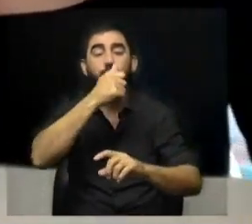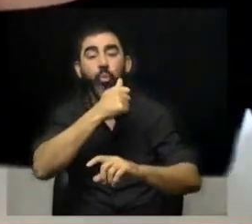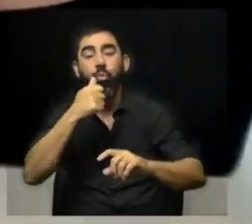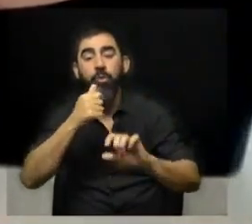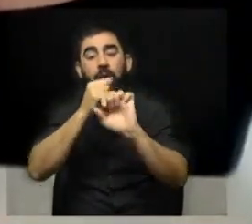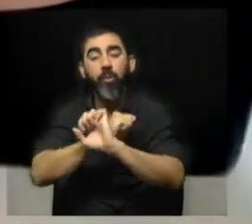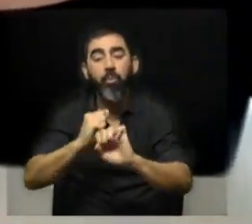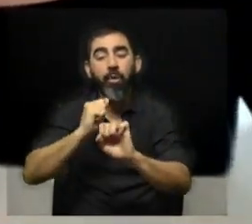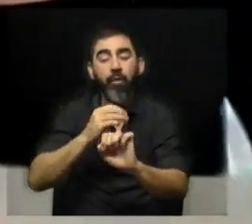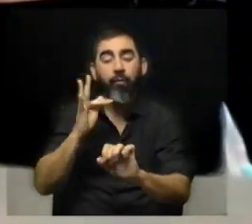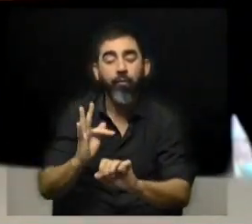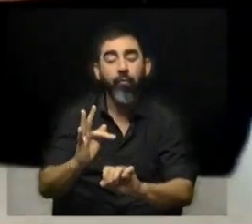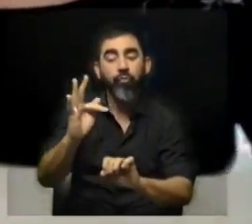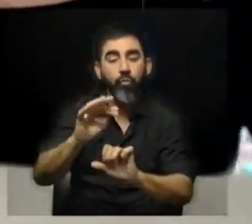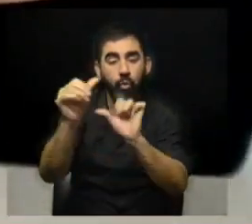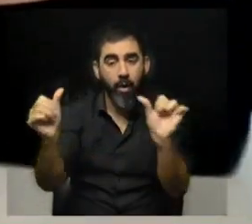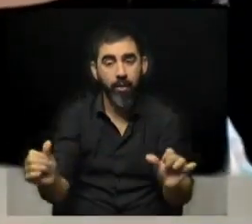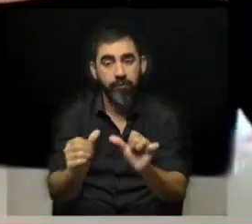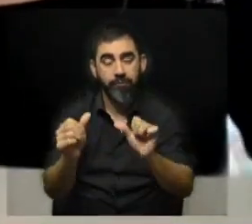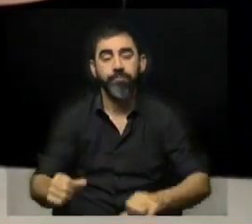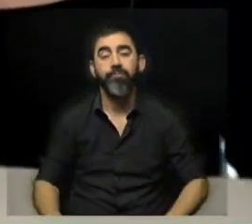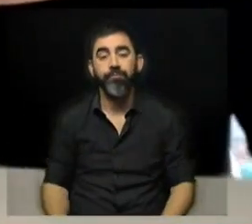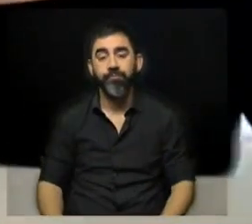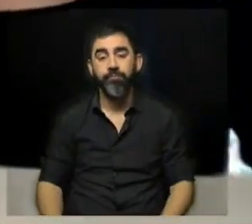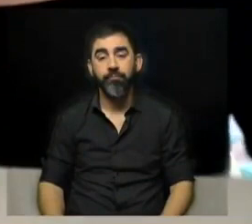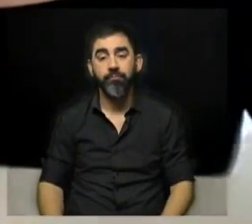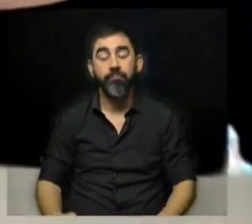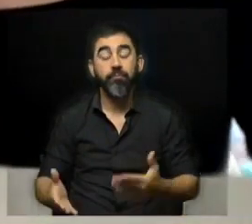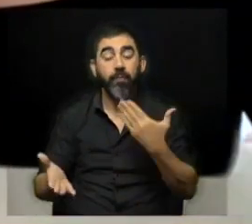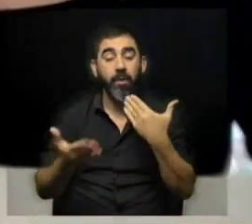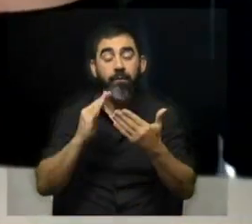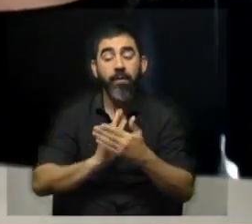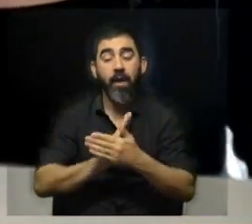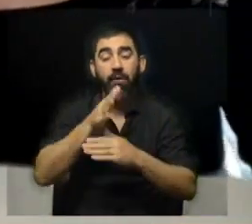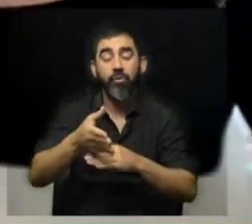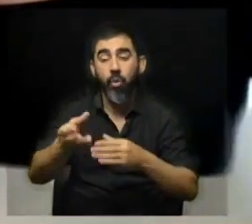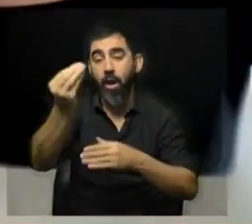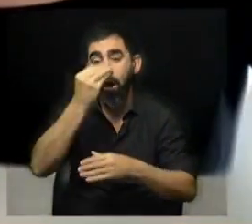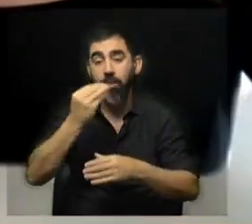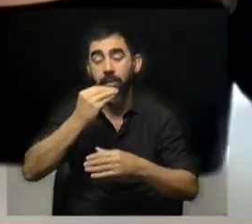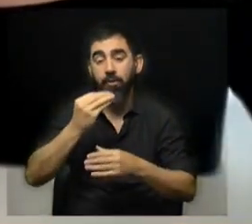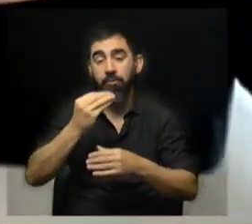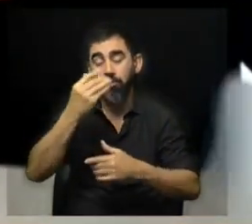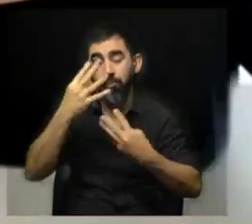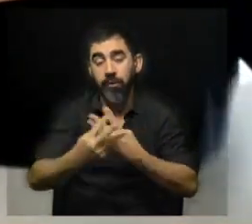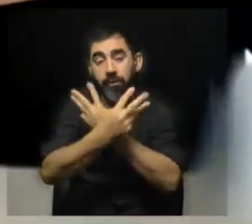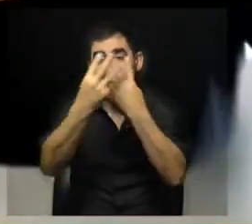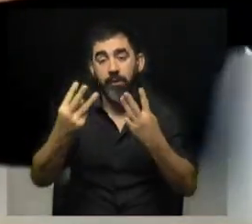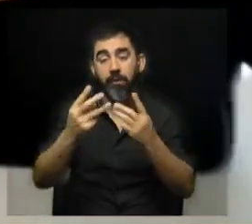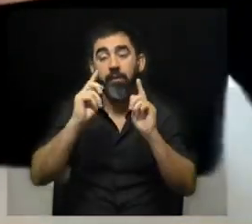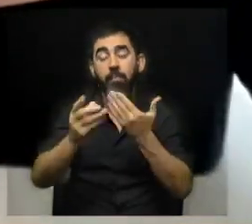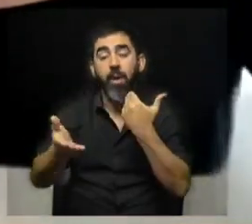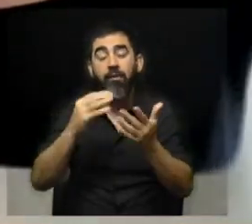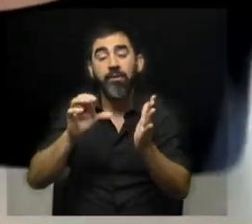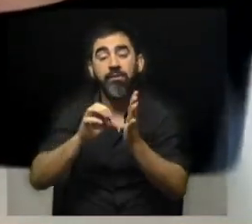que se pueden ir diseñando. Y nosotros entendemos que para hablar del acceso a la alimentación y a los alimentos, hay que hablar también